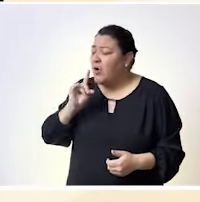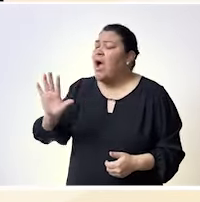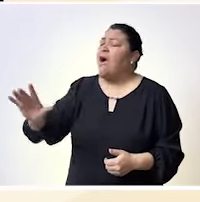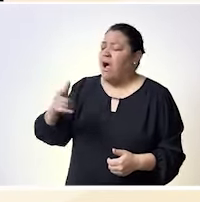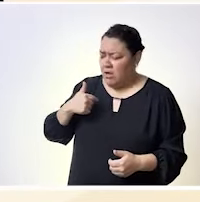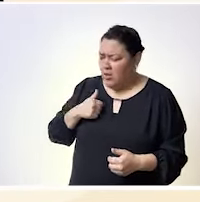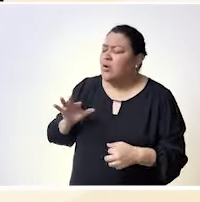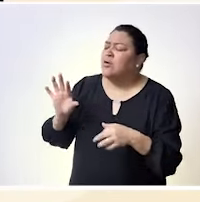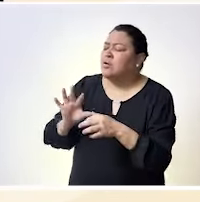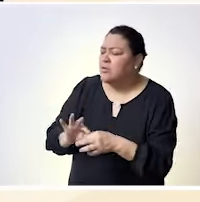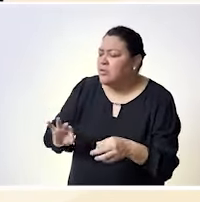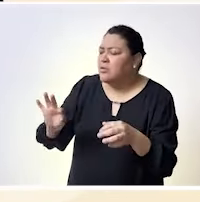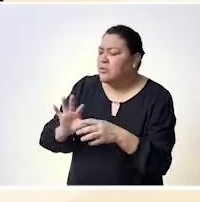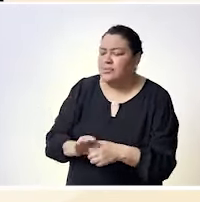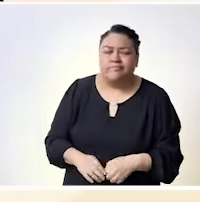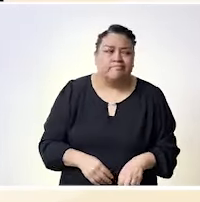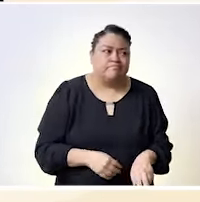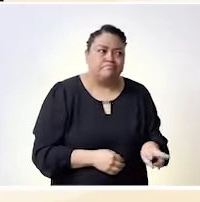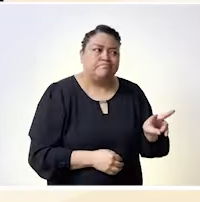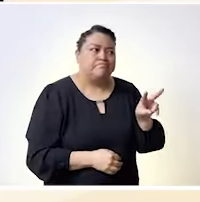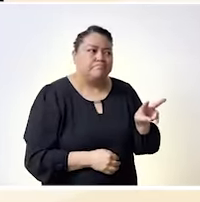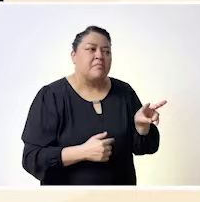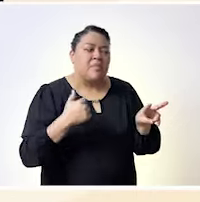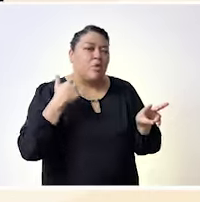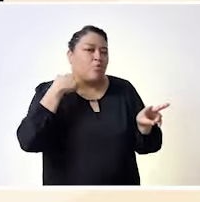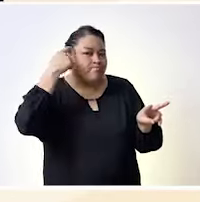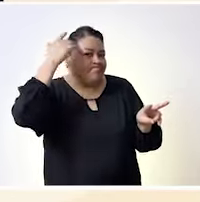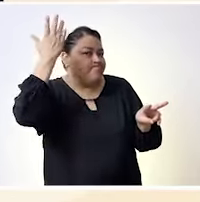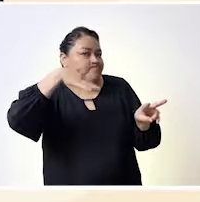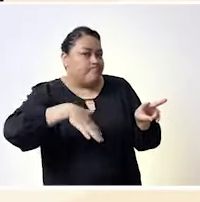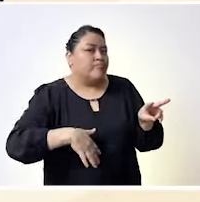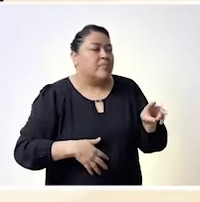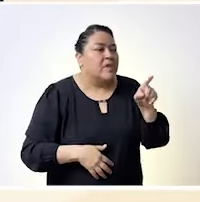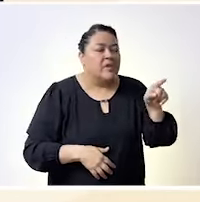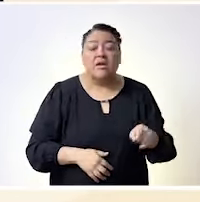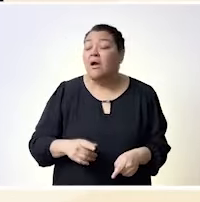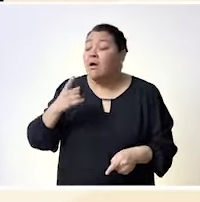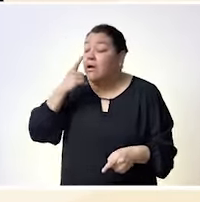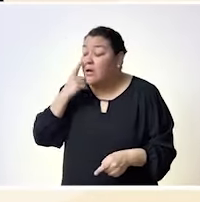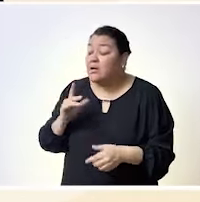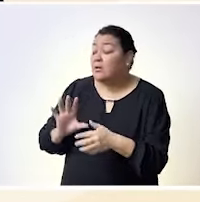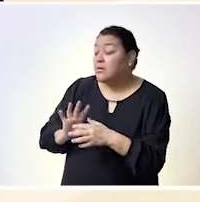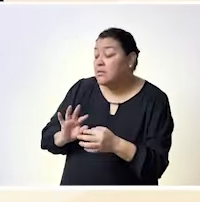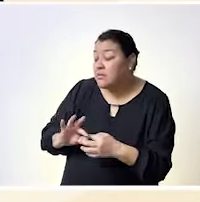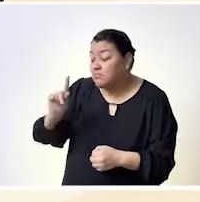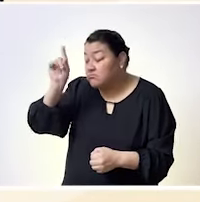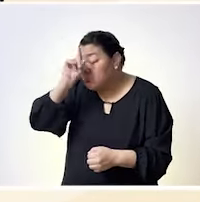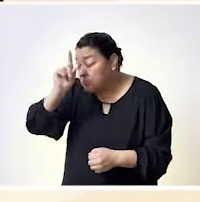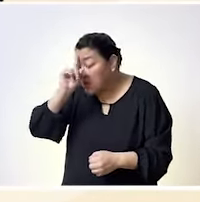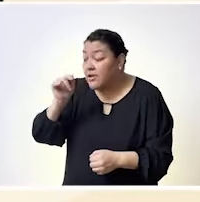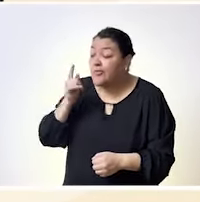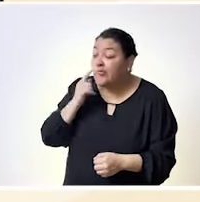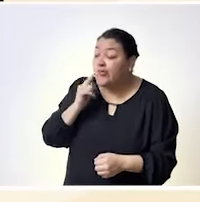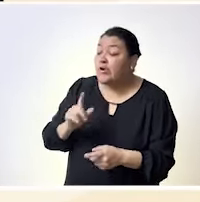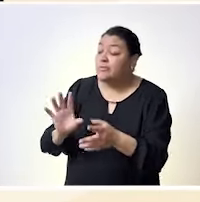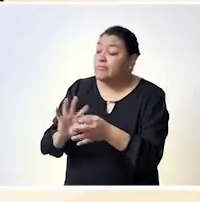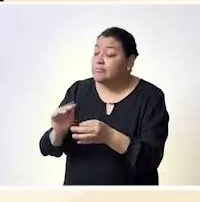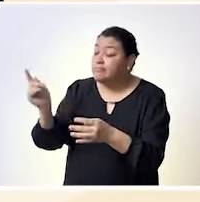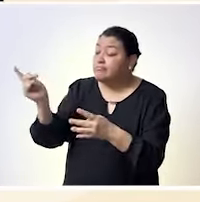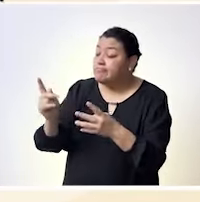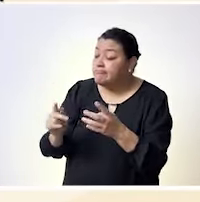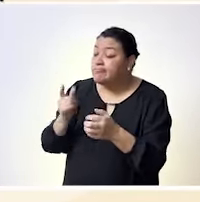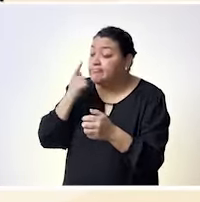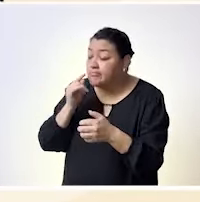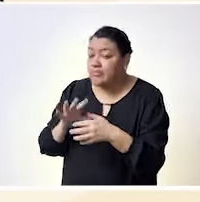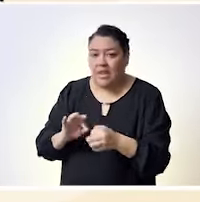al hablar de nuestros cuerpos de la decisión sobre nuestros cuerpos de crianza de maternidad pero también de sexualidad con quien nos queremos